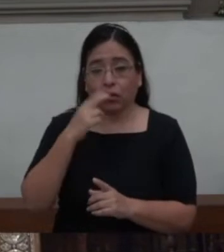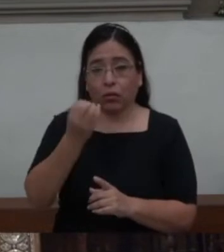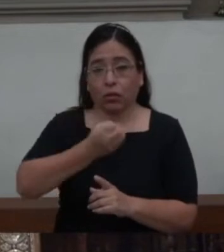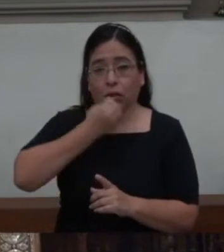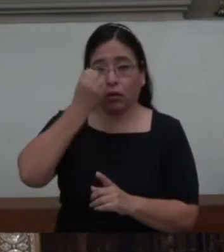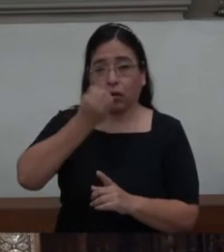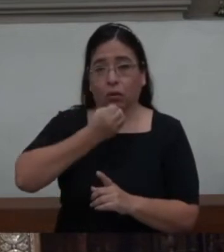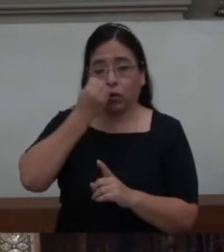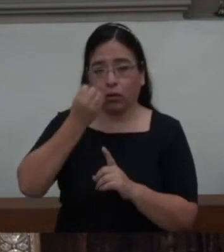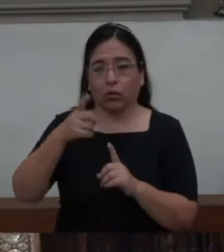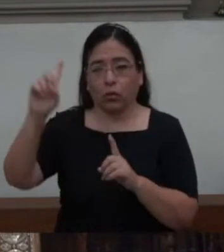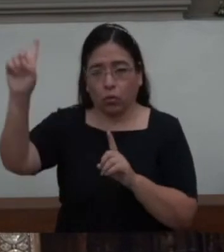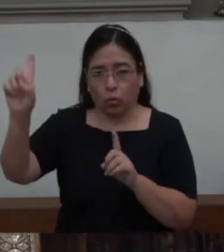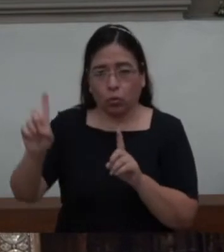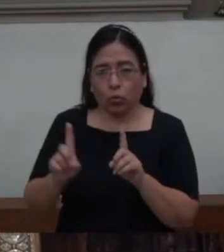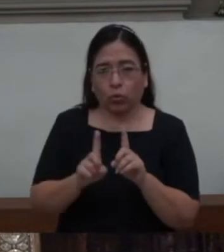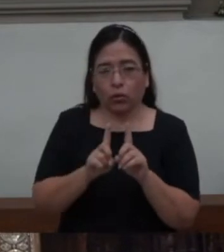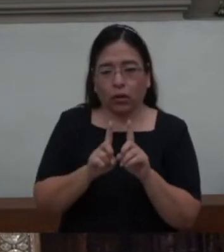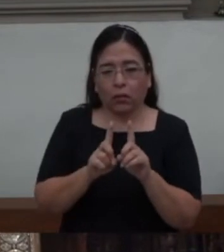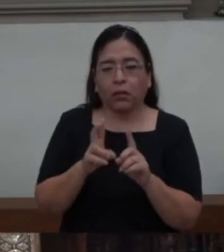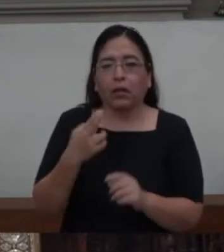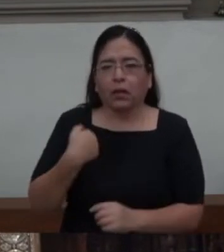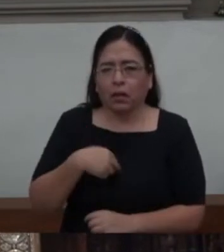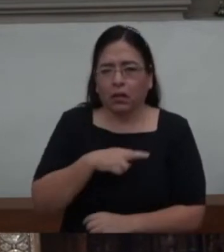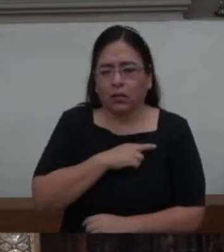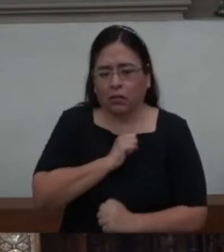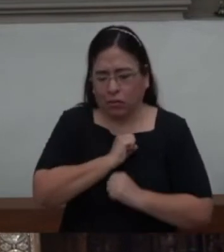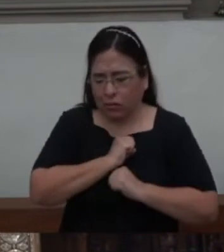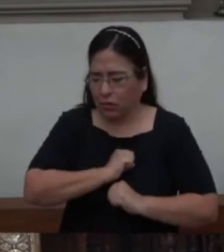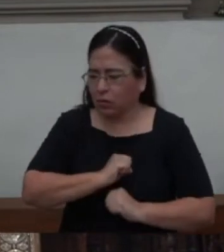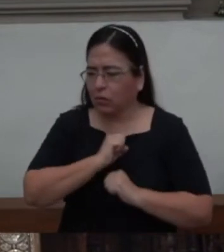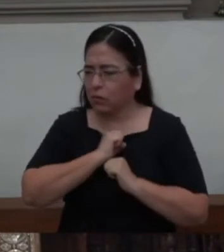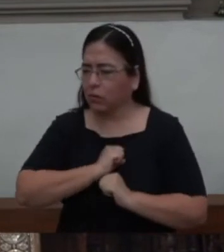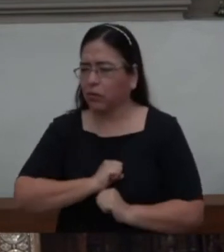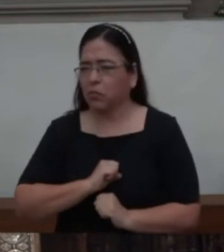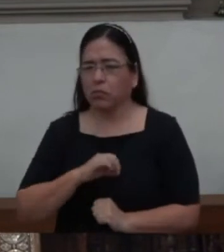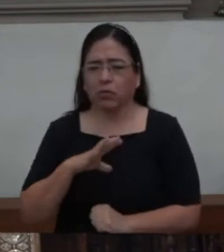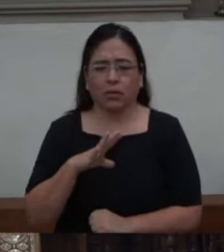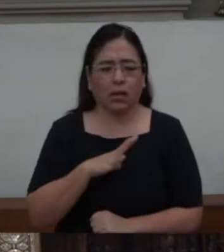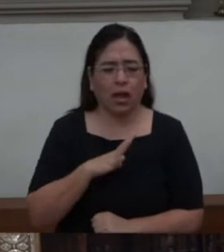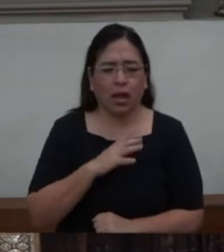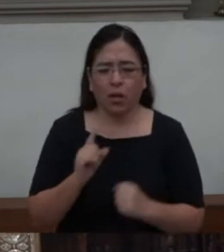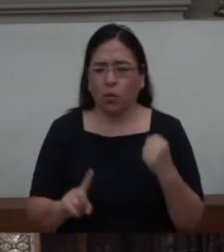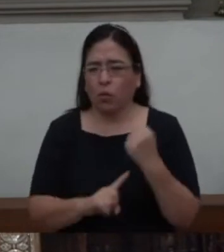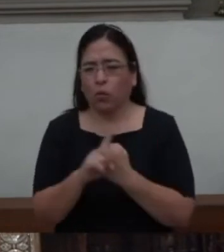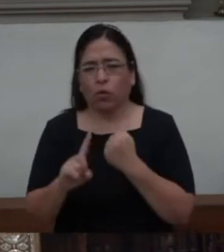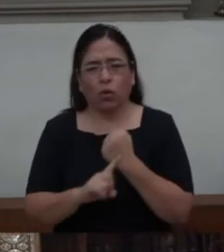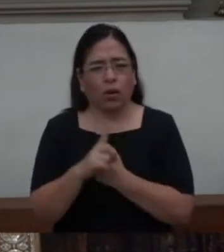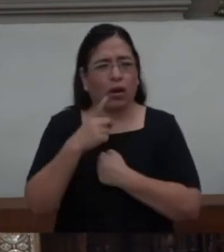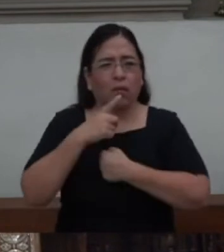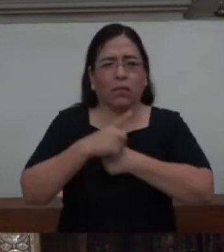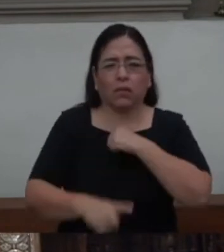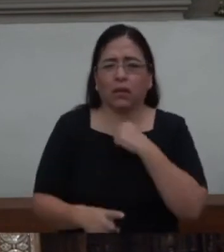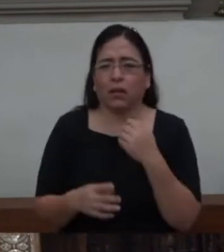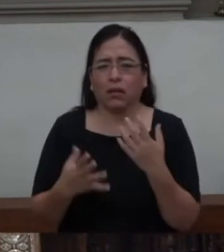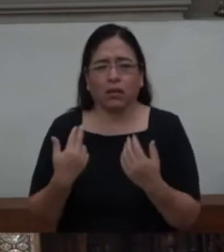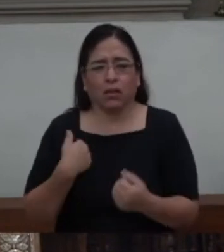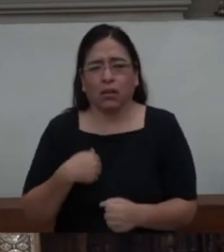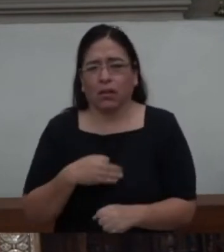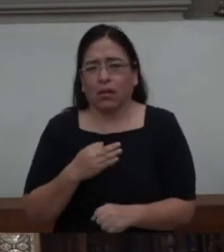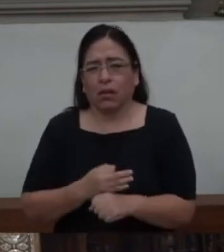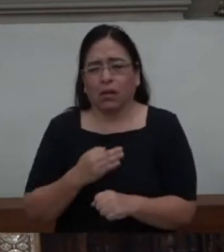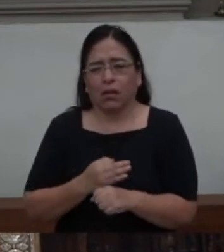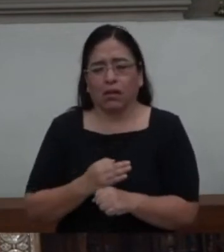que en medio de la fragilidad. De los límites. Y a veces incluso de nuestra